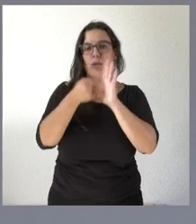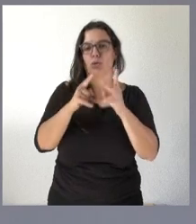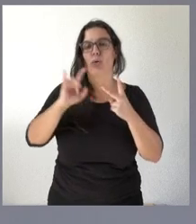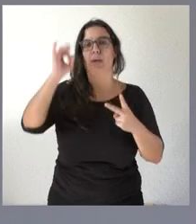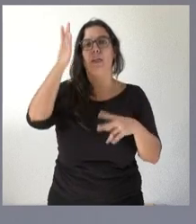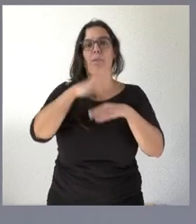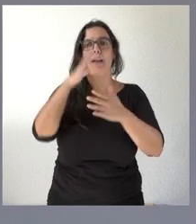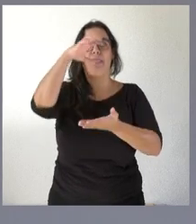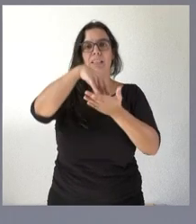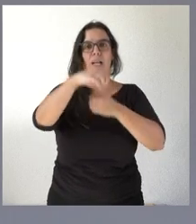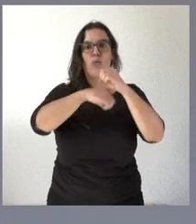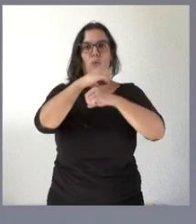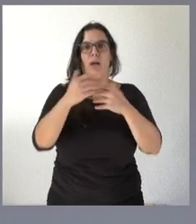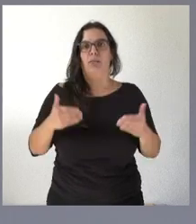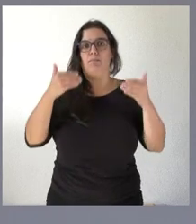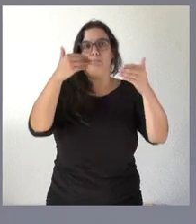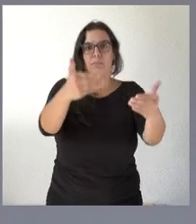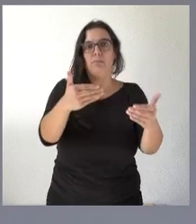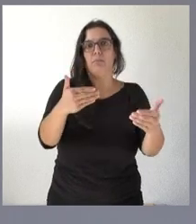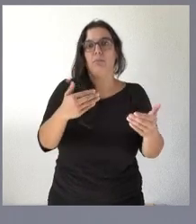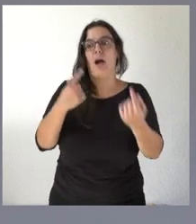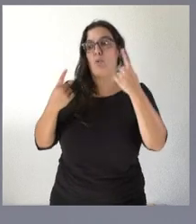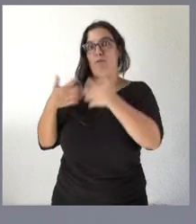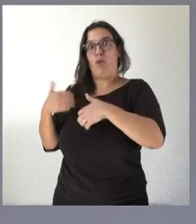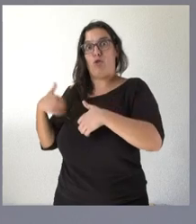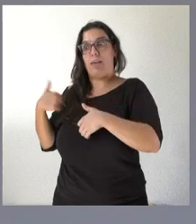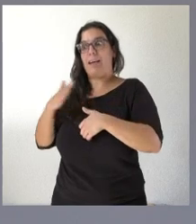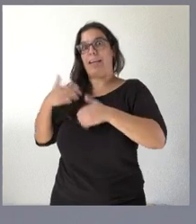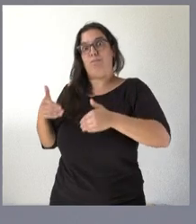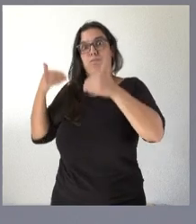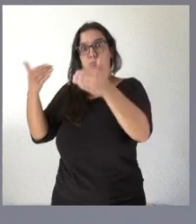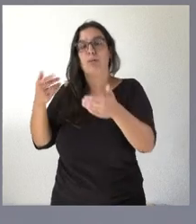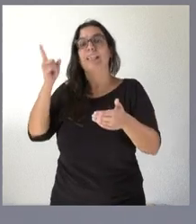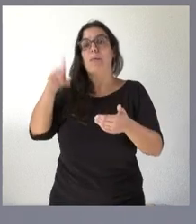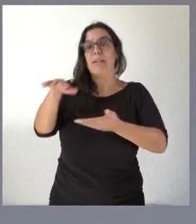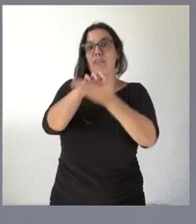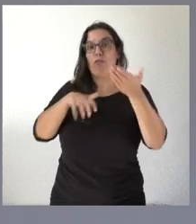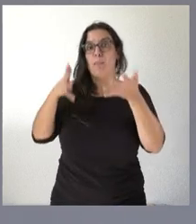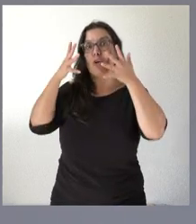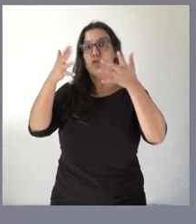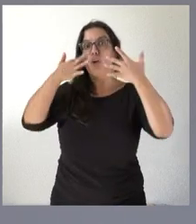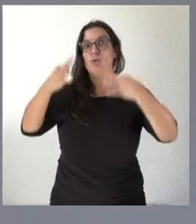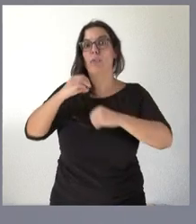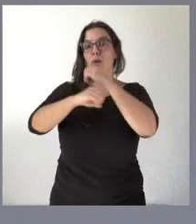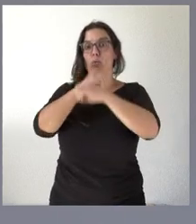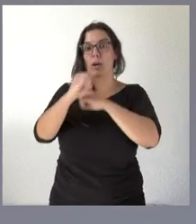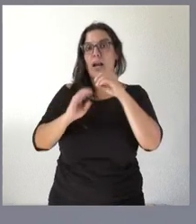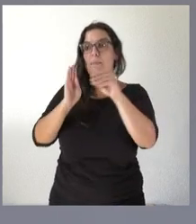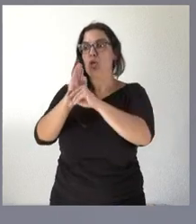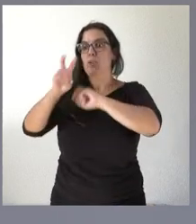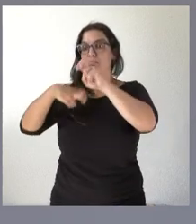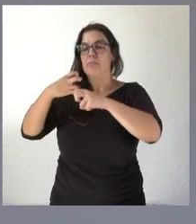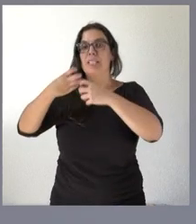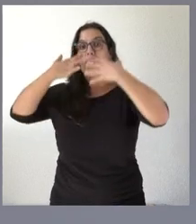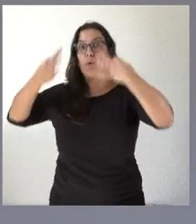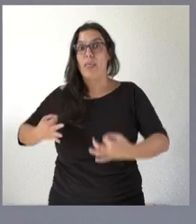alargar una central nuclear actualmente vigente y hay un informe del Consejo de Seguridad Nuclear y se hacen las inversiones para garantizar la seguridad